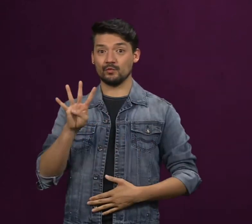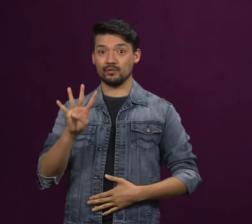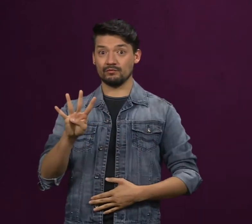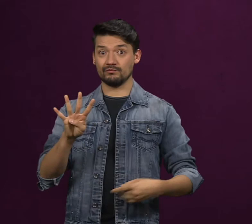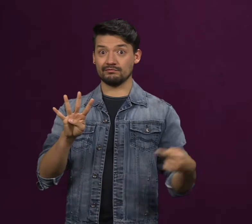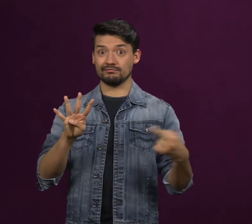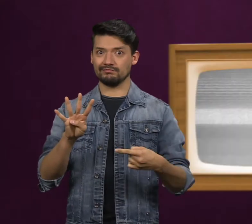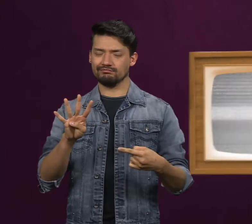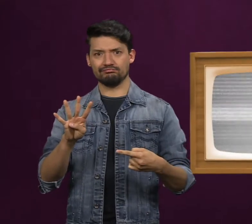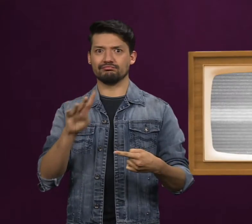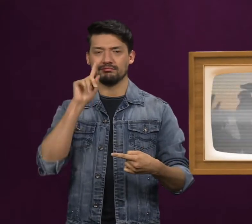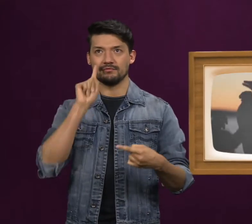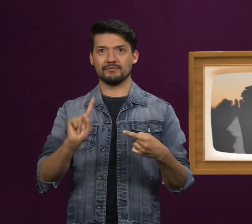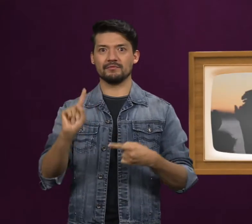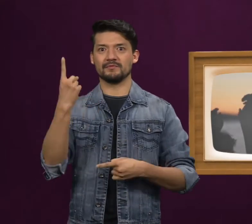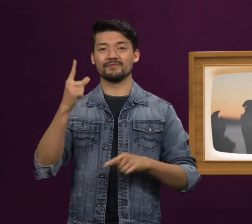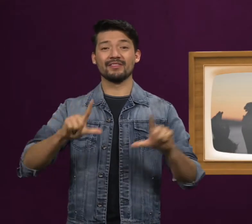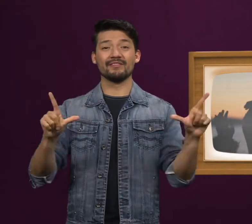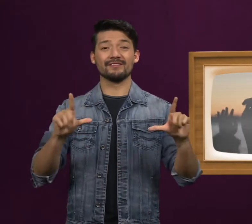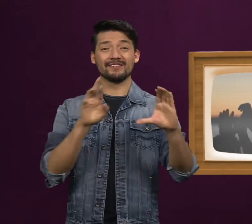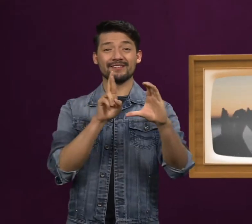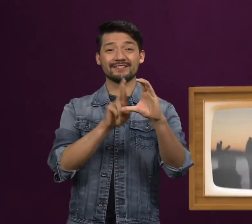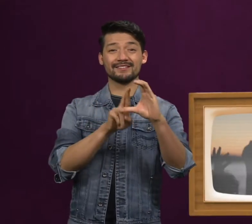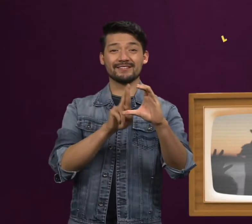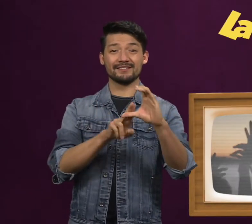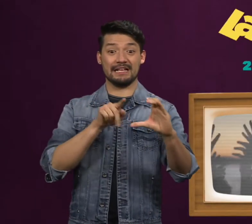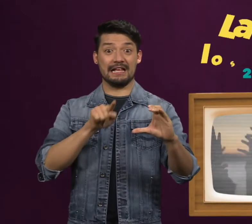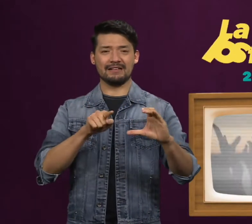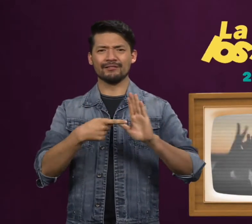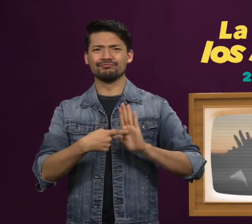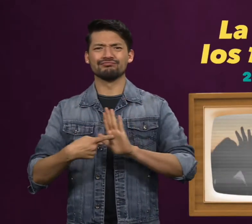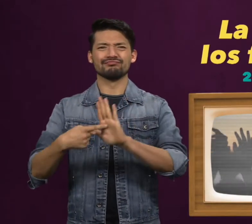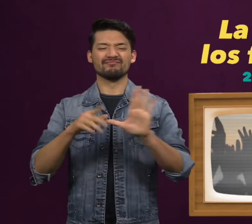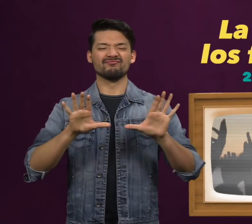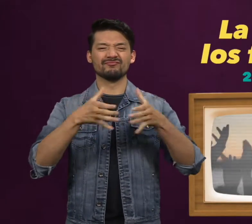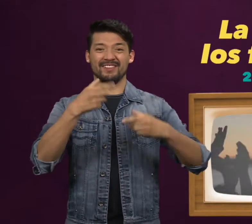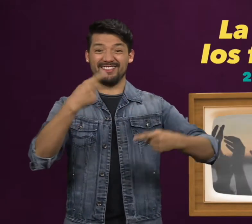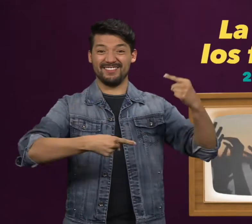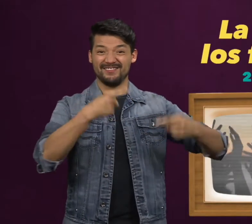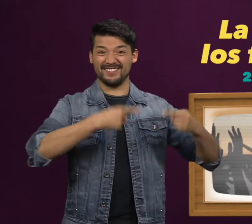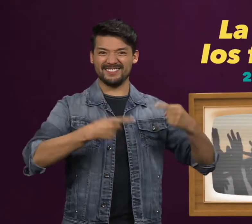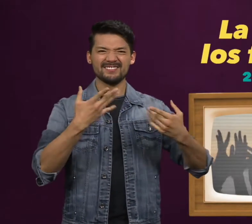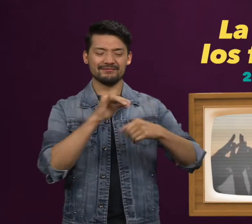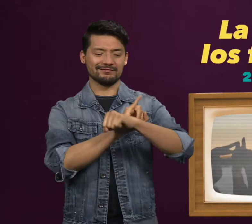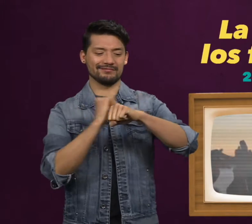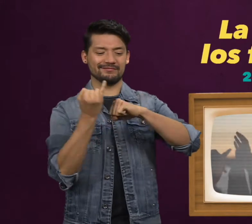el año 2004, RCN hace su apuesta con la Isla de los Famosos,